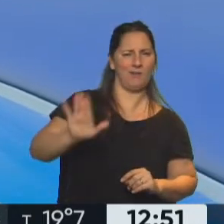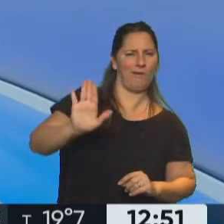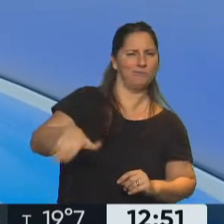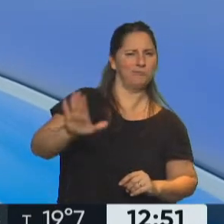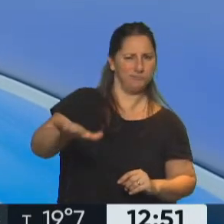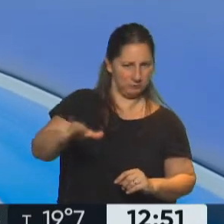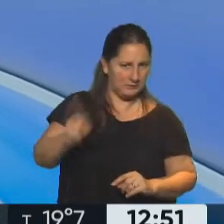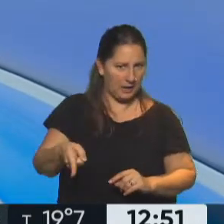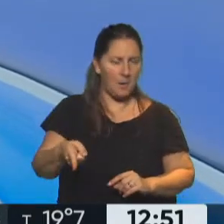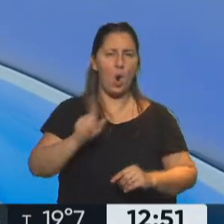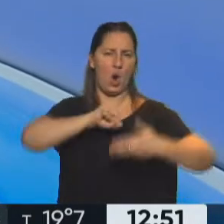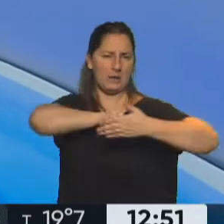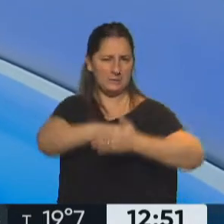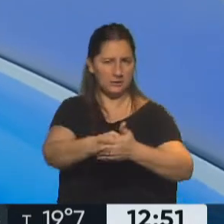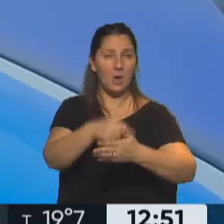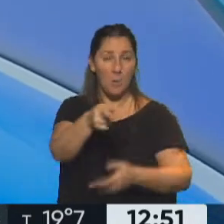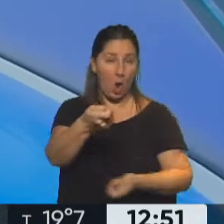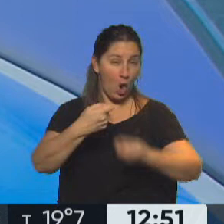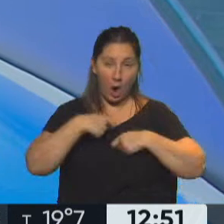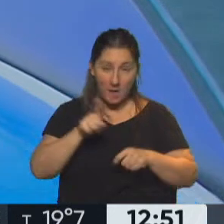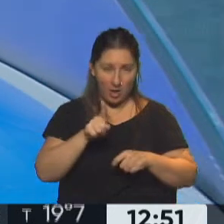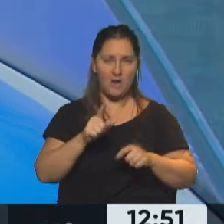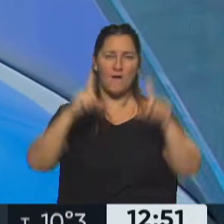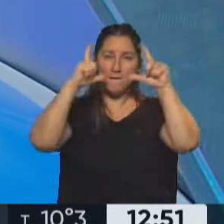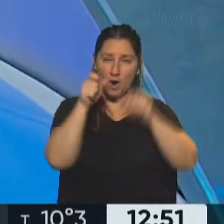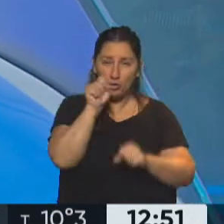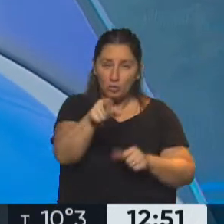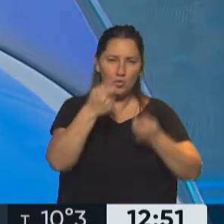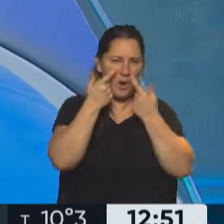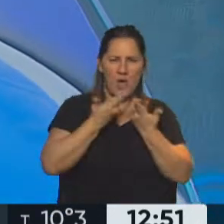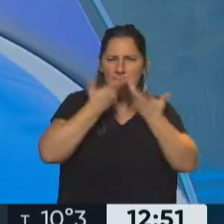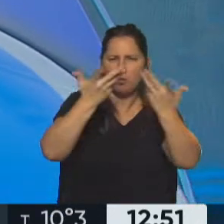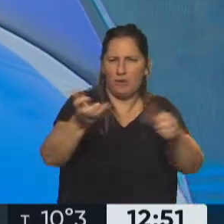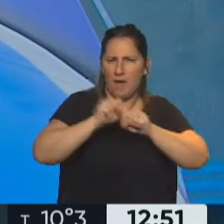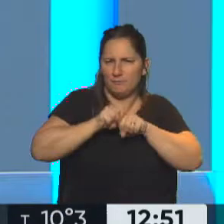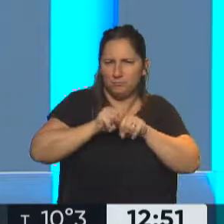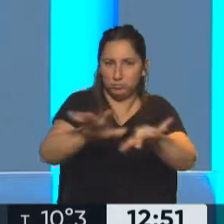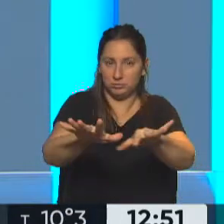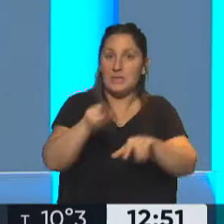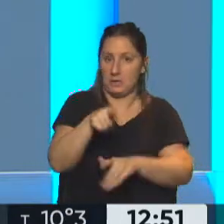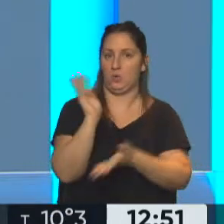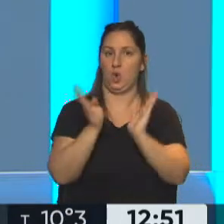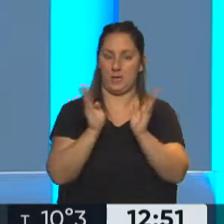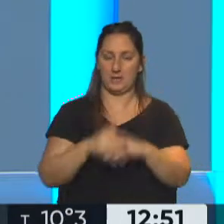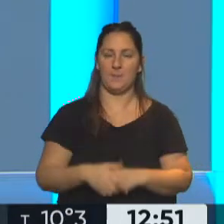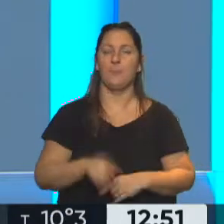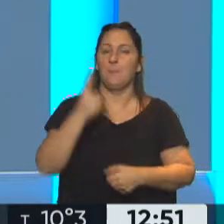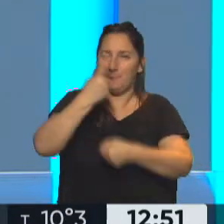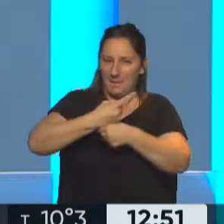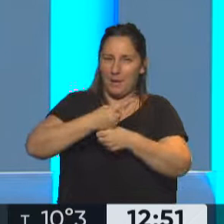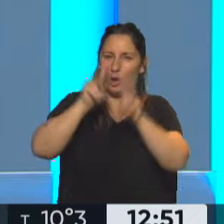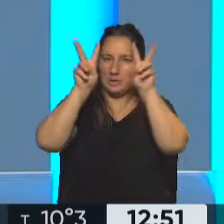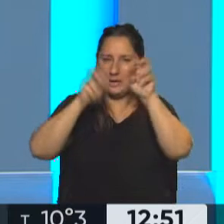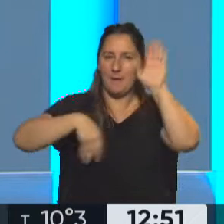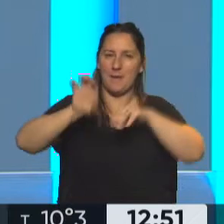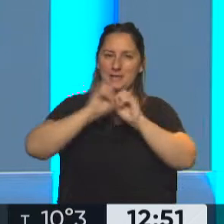hay una extorsión de voy a difundir estas imágenes que tengo tuyas, íntimas. A ver, vamos a empezar por lo más grave y en este momento